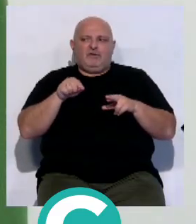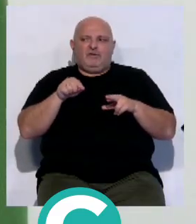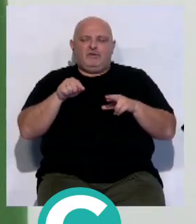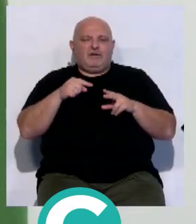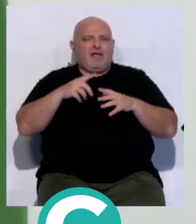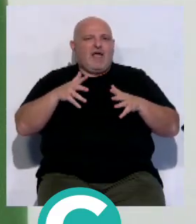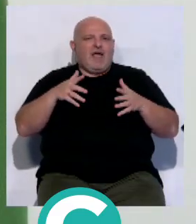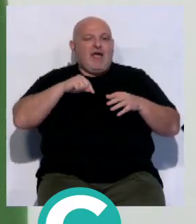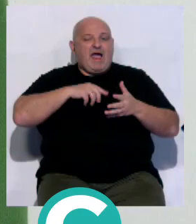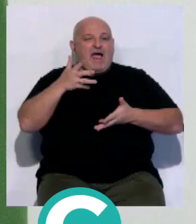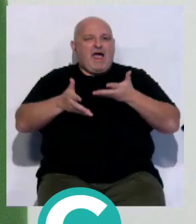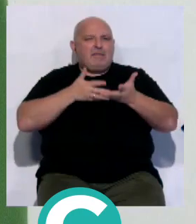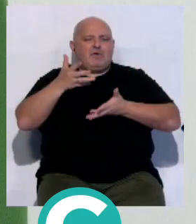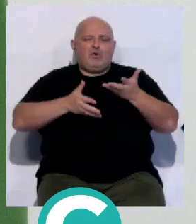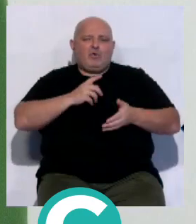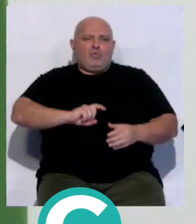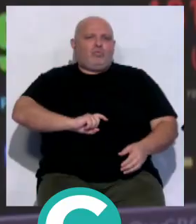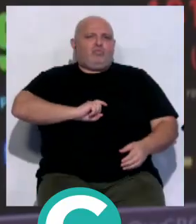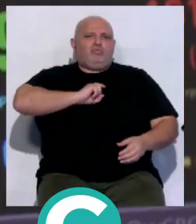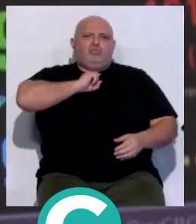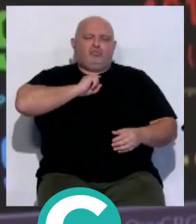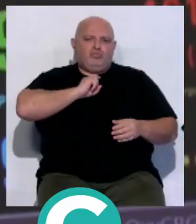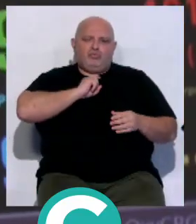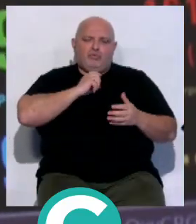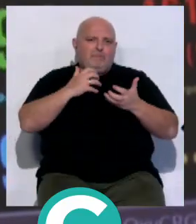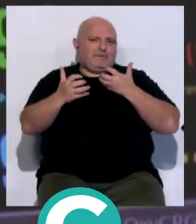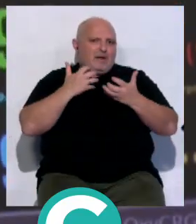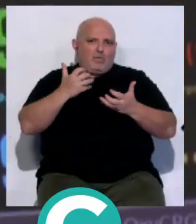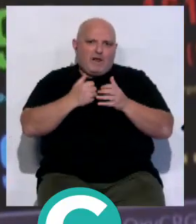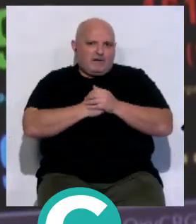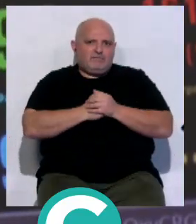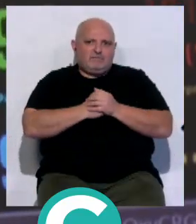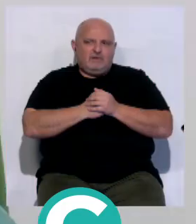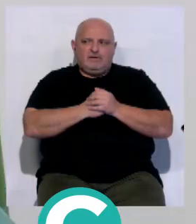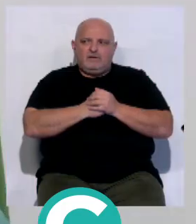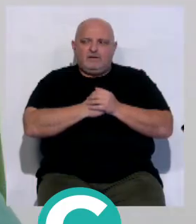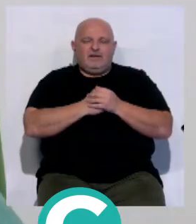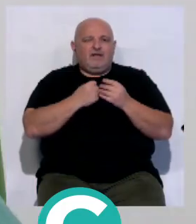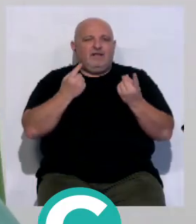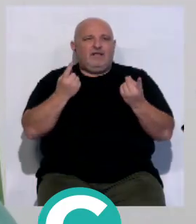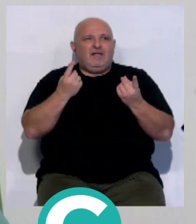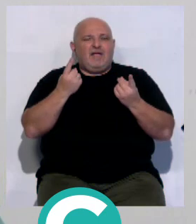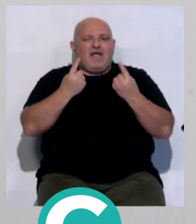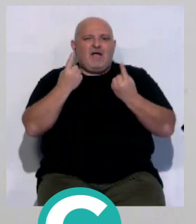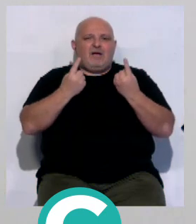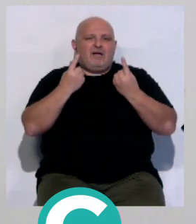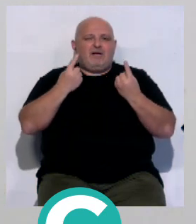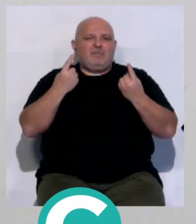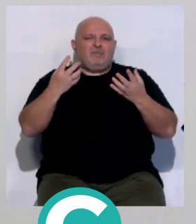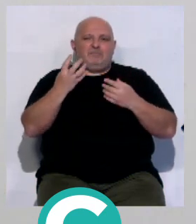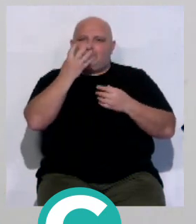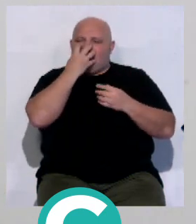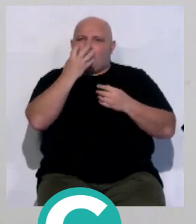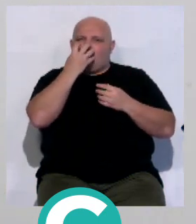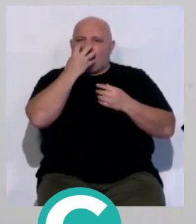que anímicamente les reconforta de una forma espectacular. Los pacientes tienen quizá menos 10 de ventilación mecánica